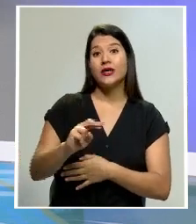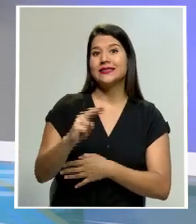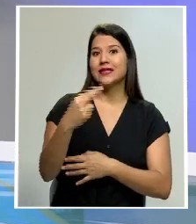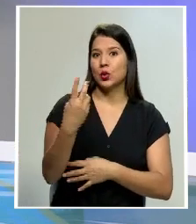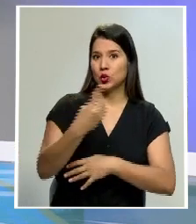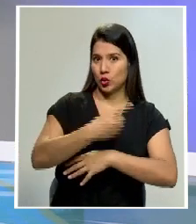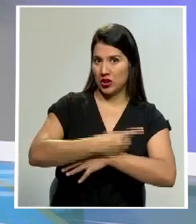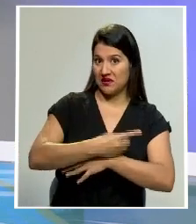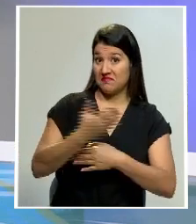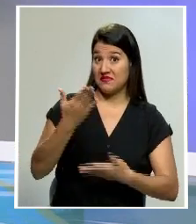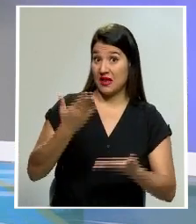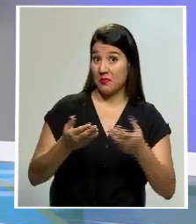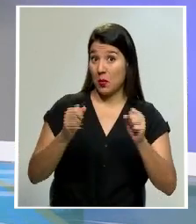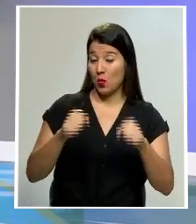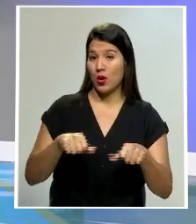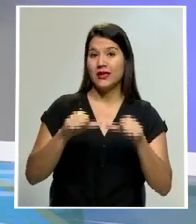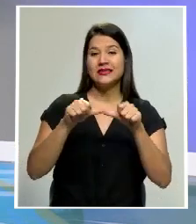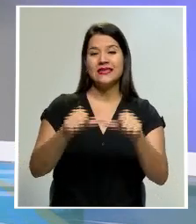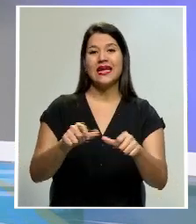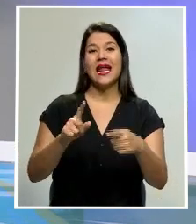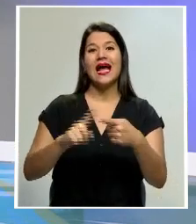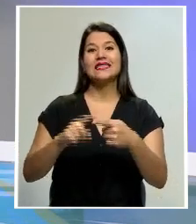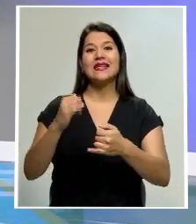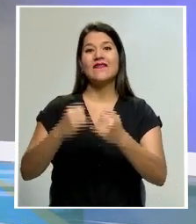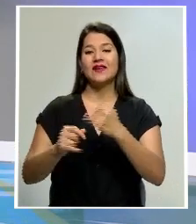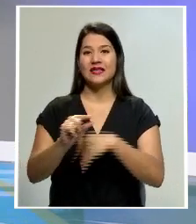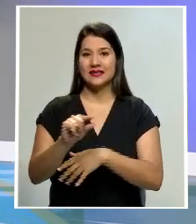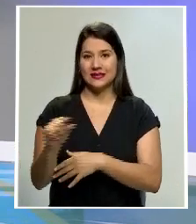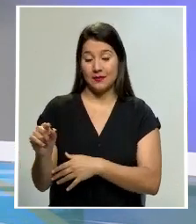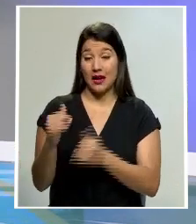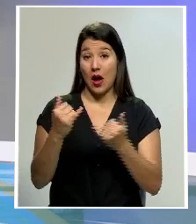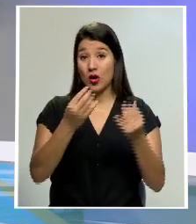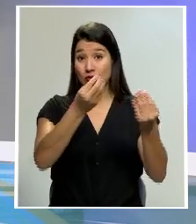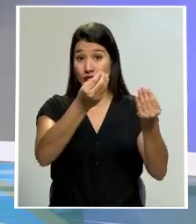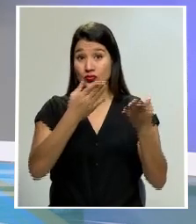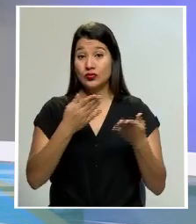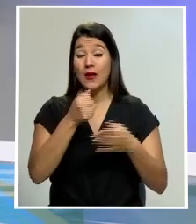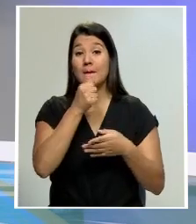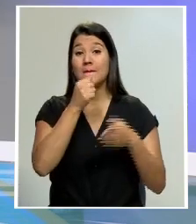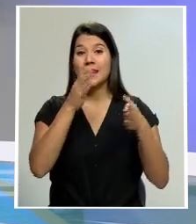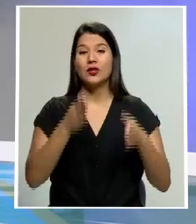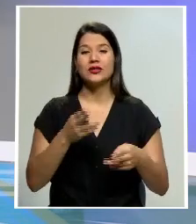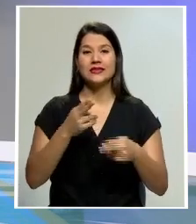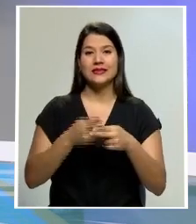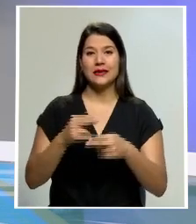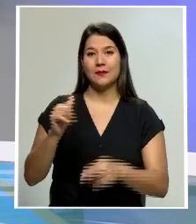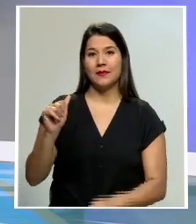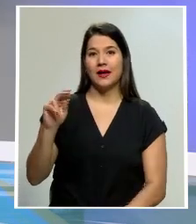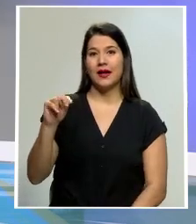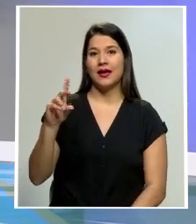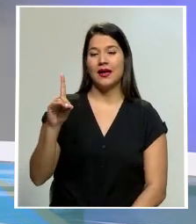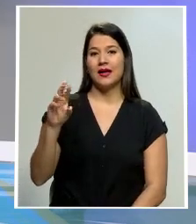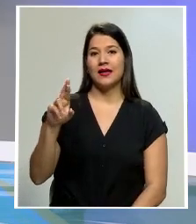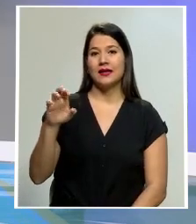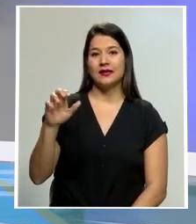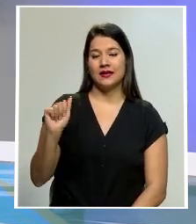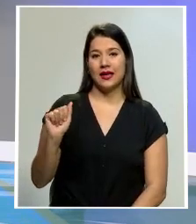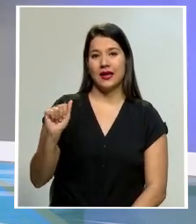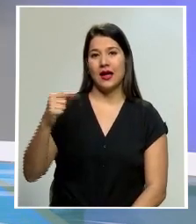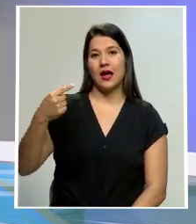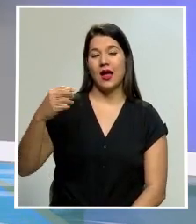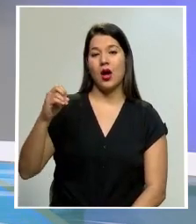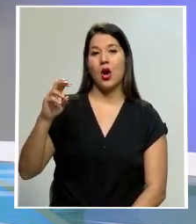hasta el fin de semana. Desde los tribunales de Huecoechea nos informa la periodista Andrea González. Andrea, muy buenas noches. Adelante.